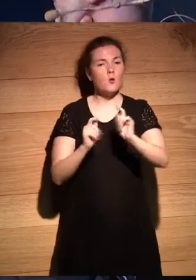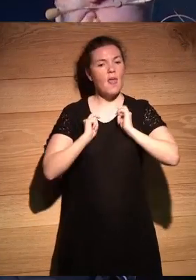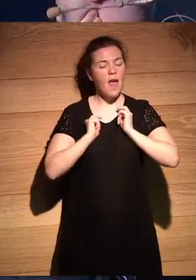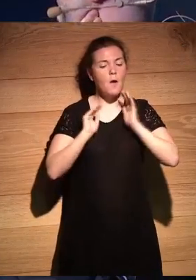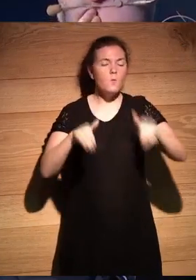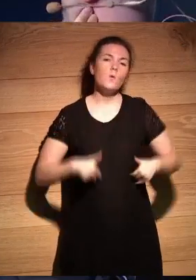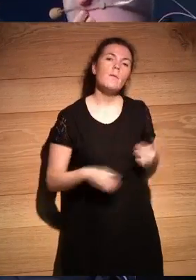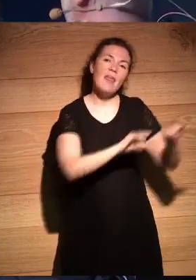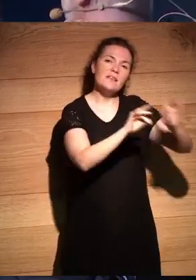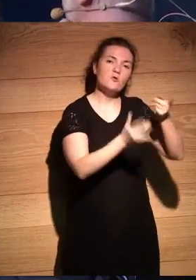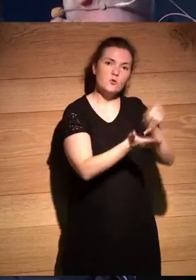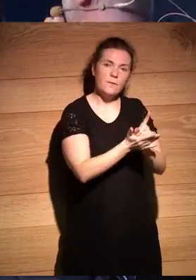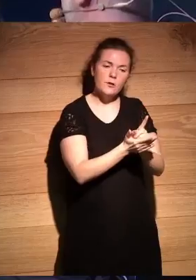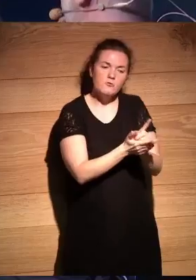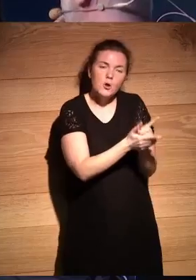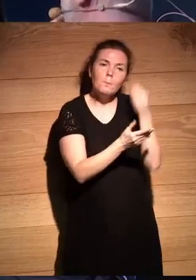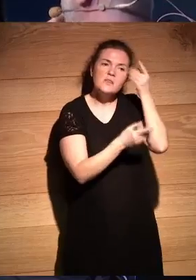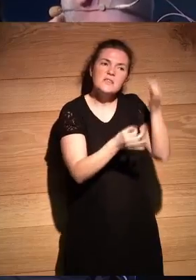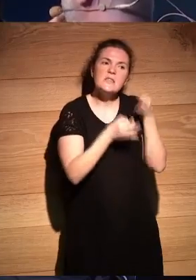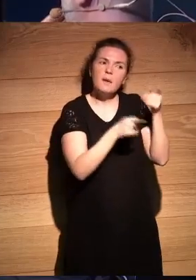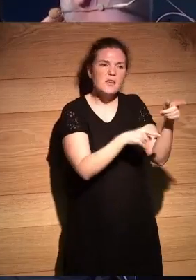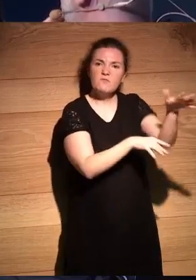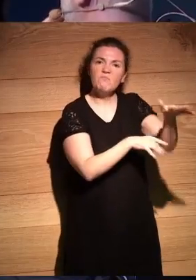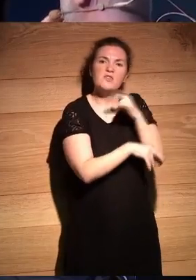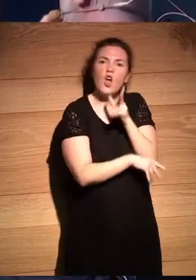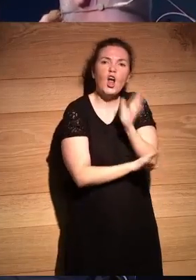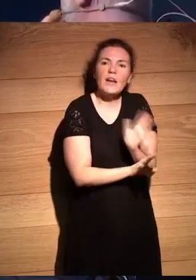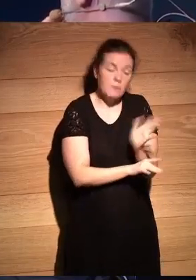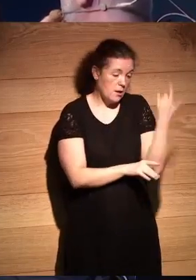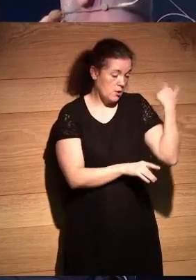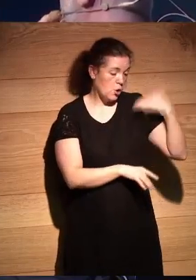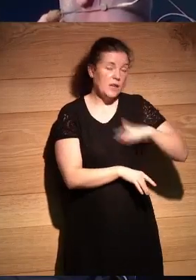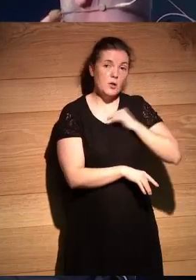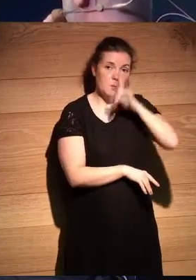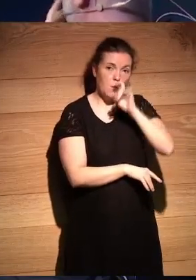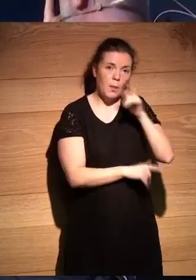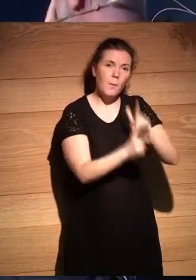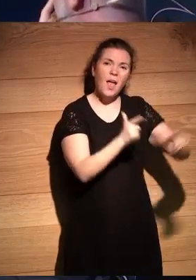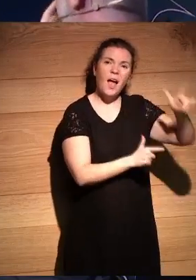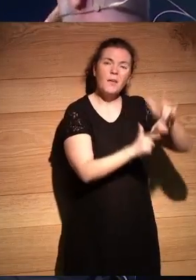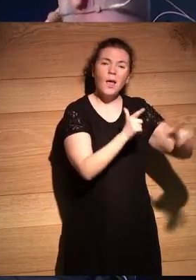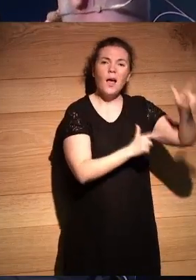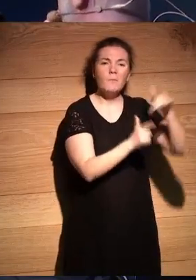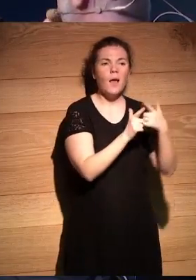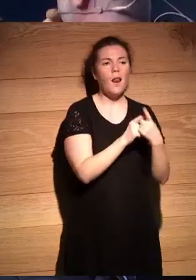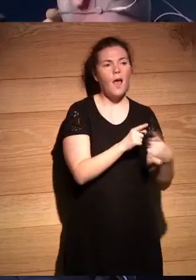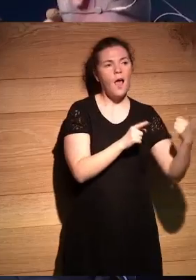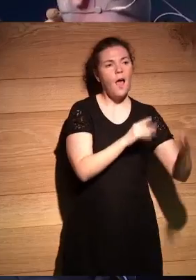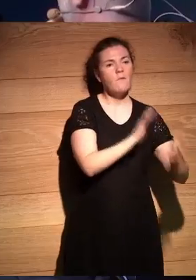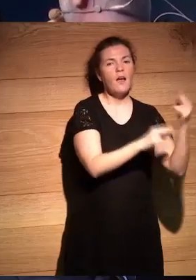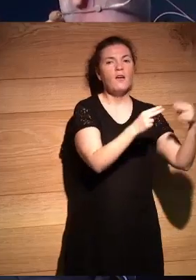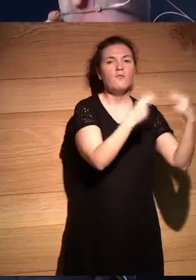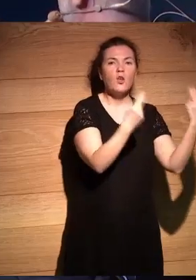desierto un lugar que a mí siempre me había parecido horrendo es decir yo de niña recuerdo como esos viajes interminables a la frontera